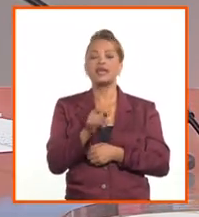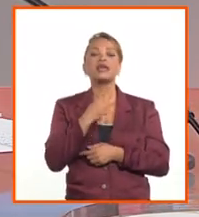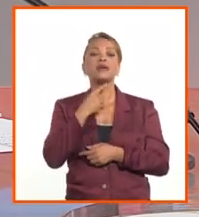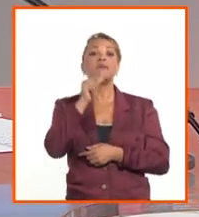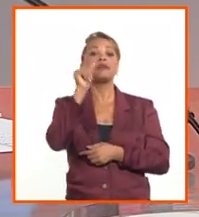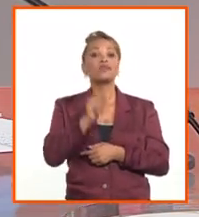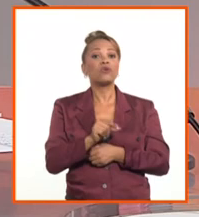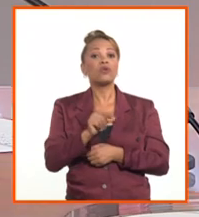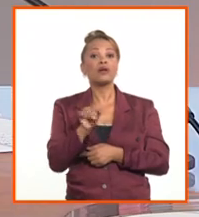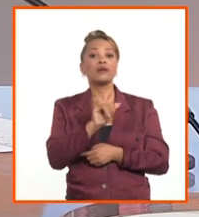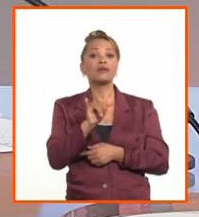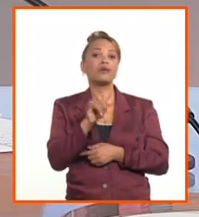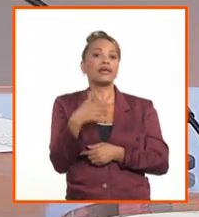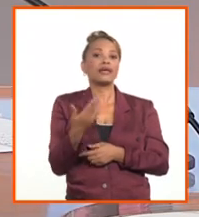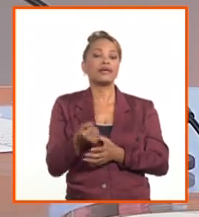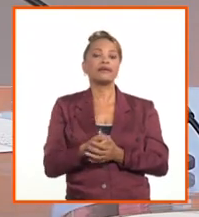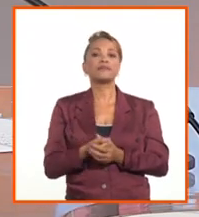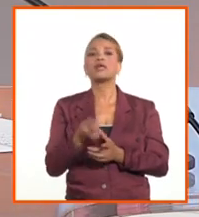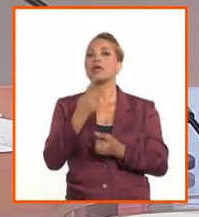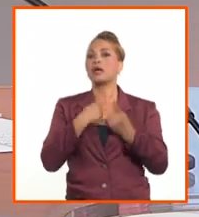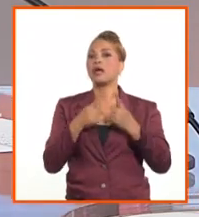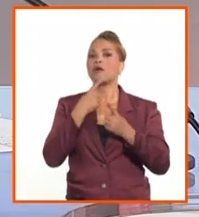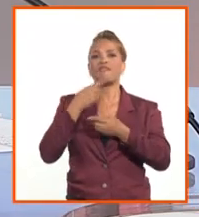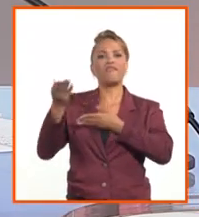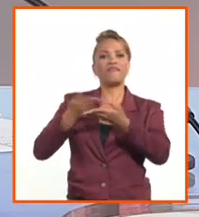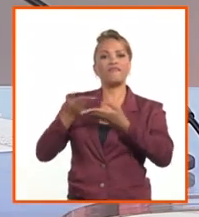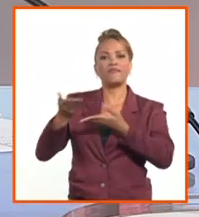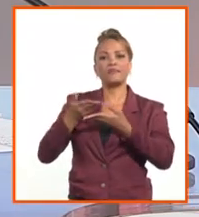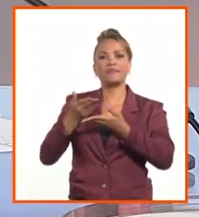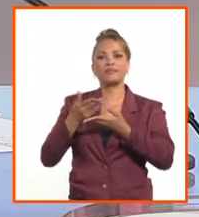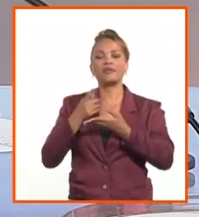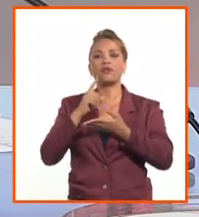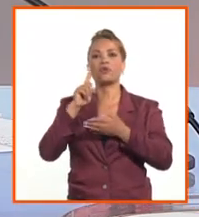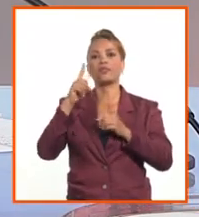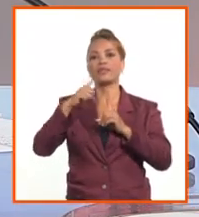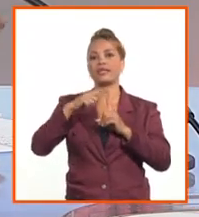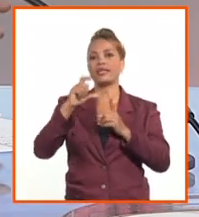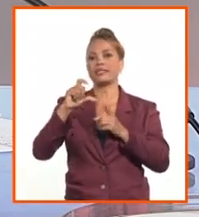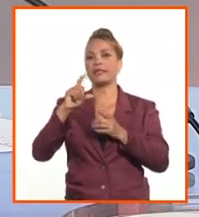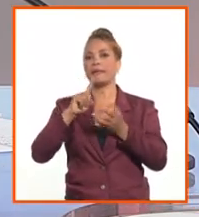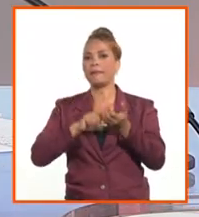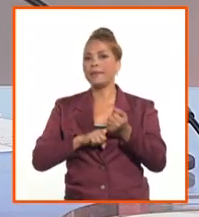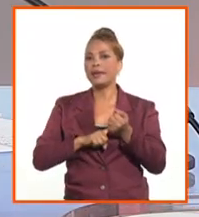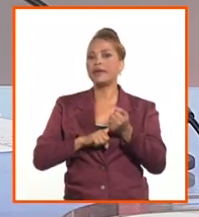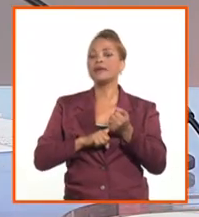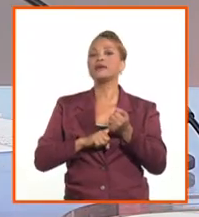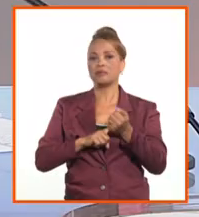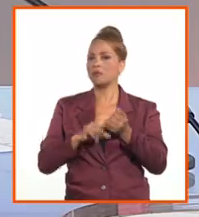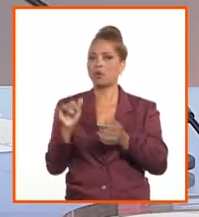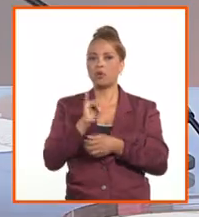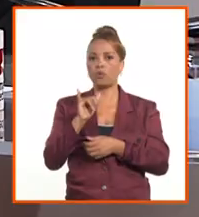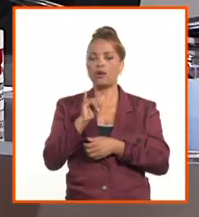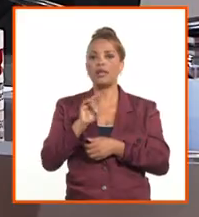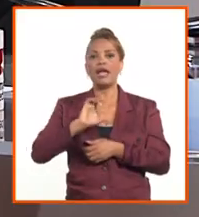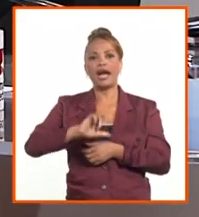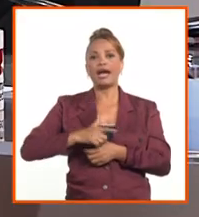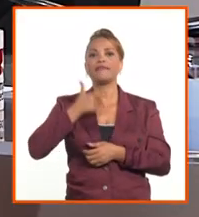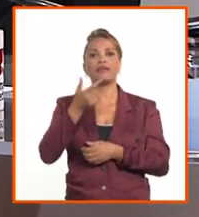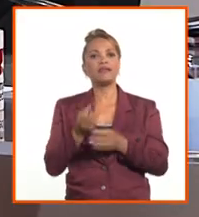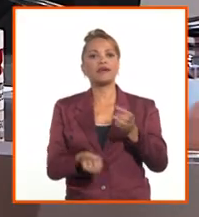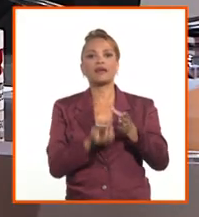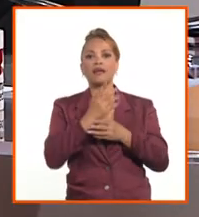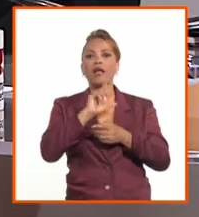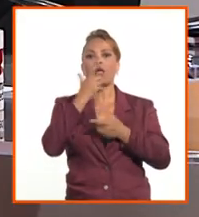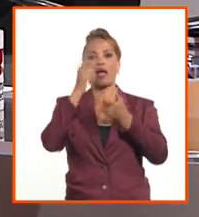que hacen alguna actividad comercial, por ejemplo, los TCP, también van a participar. Los artistas creadores, los artesanos.